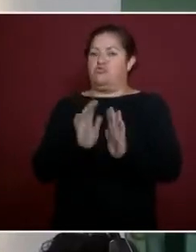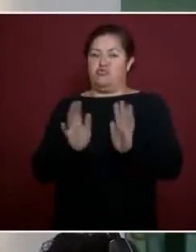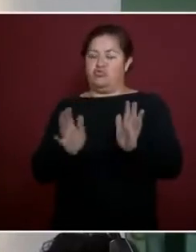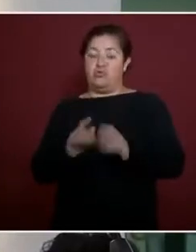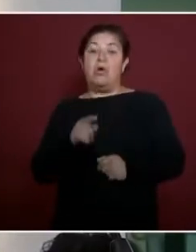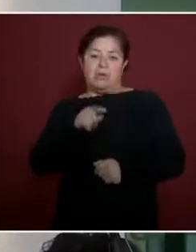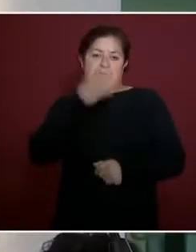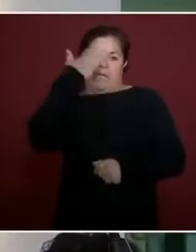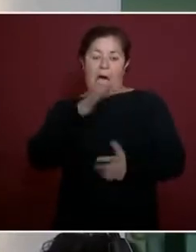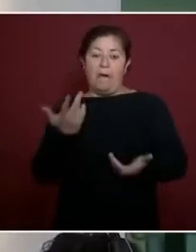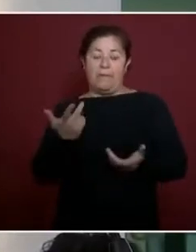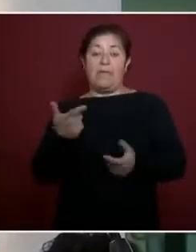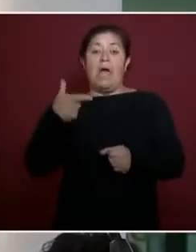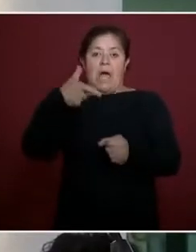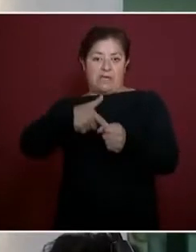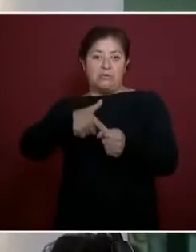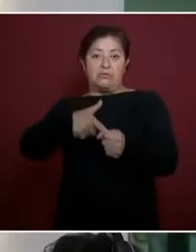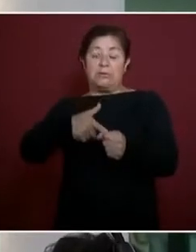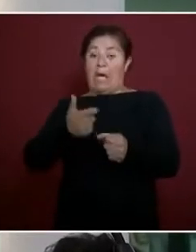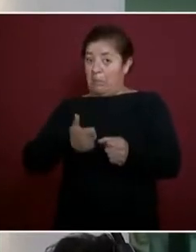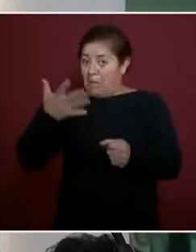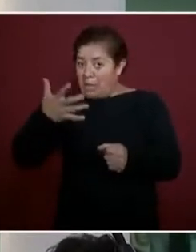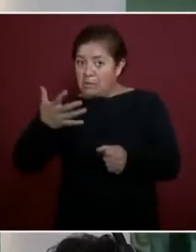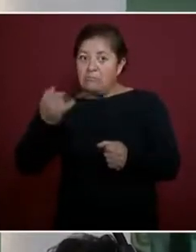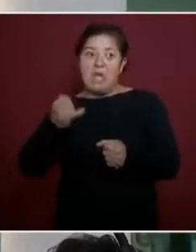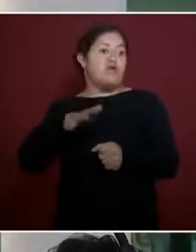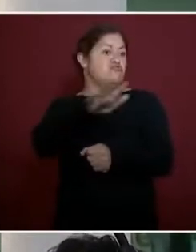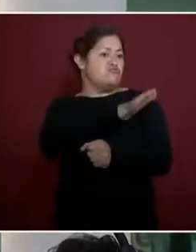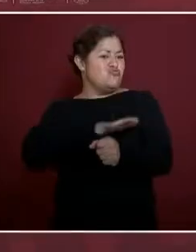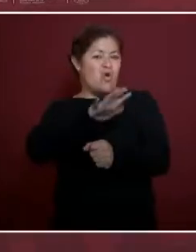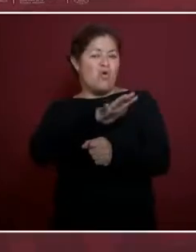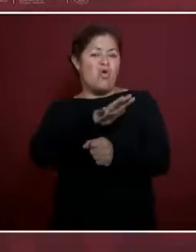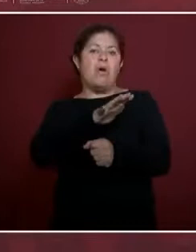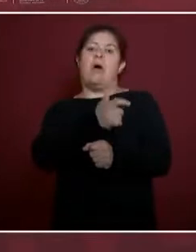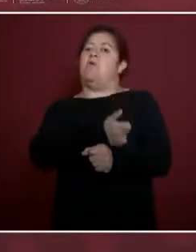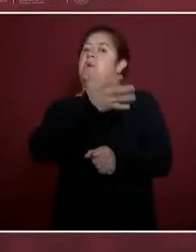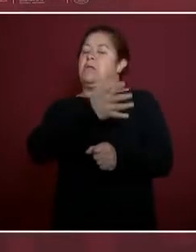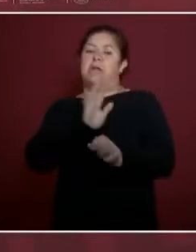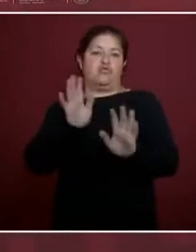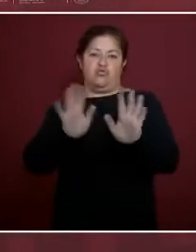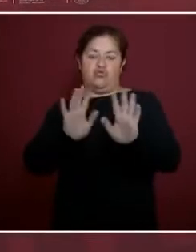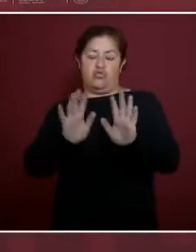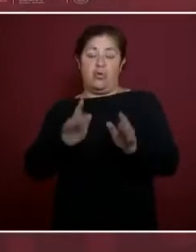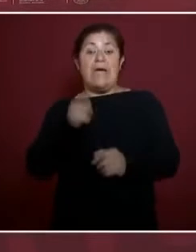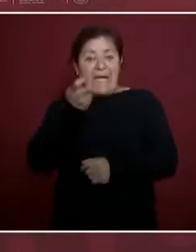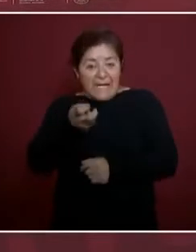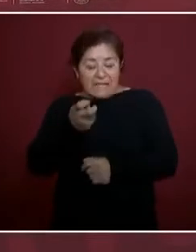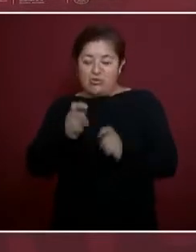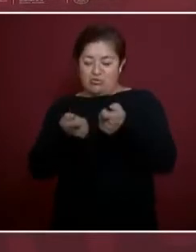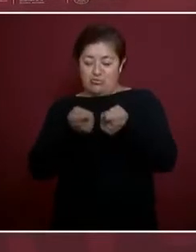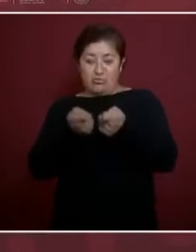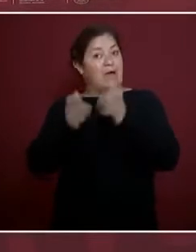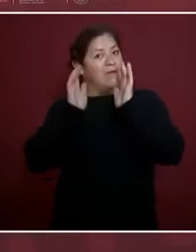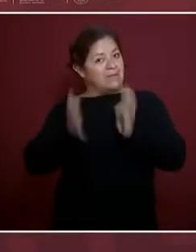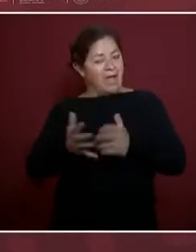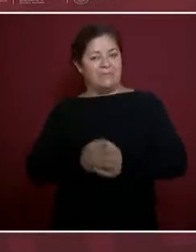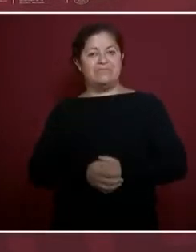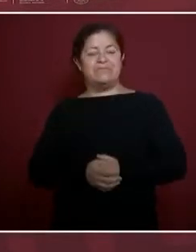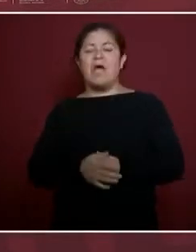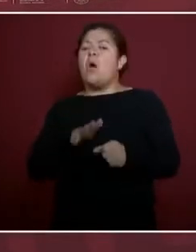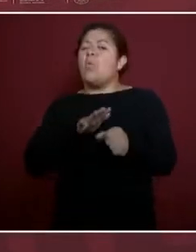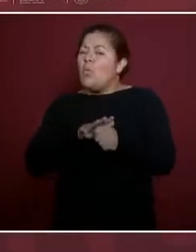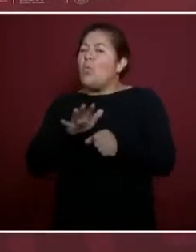de la gasolina, aumenta todo. Entonces, eso ya lo tenemos controlado. ¿Qué es lo que nos falta?